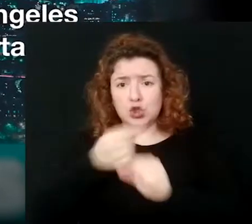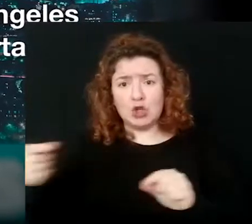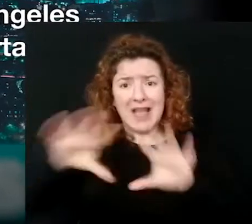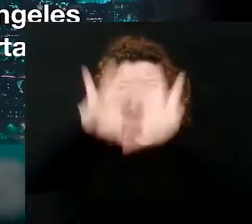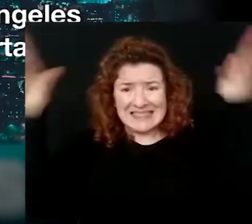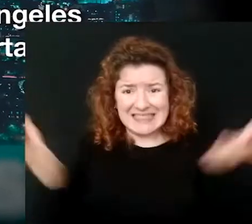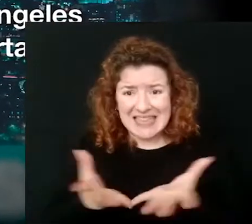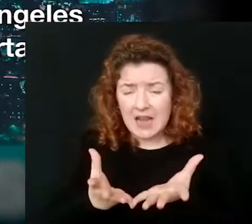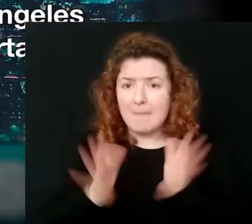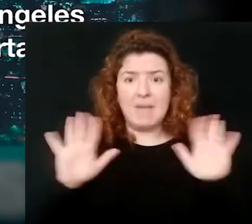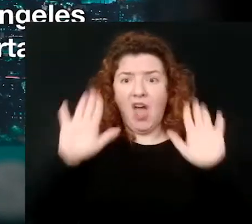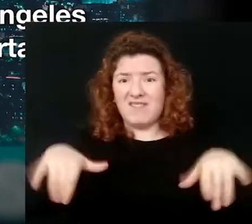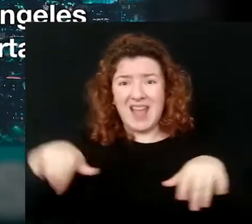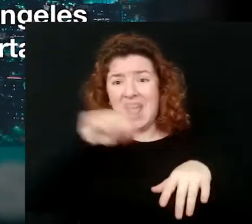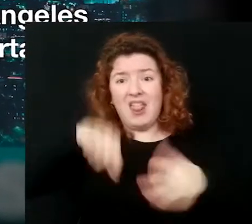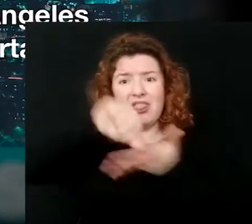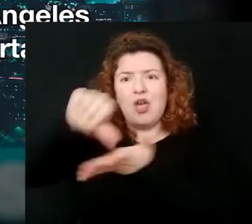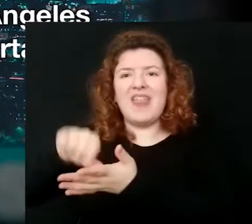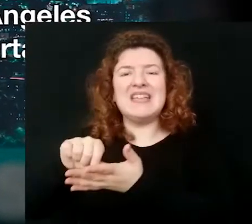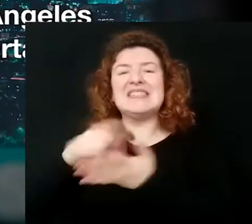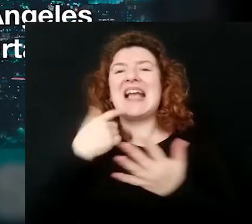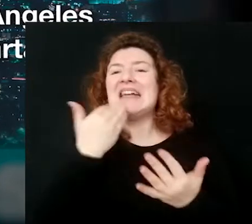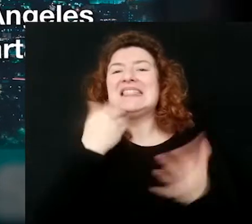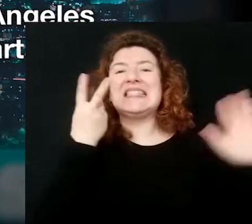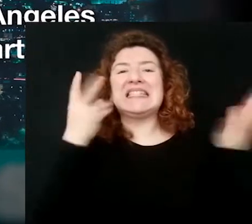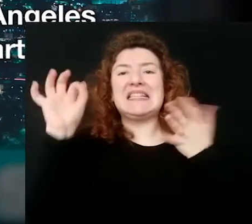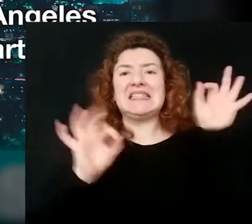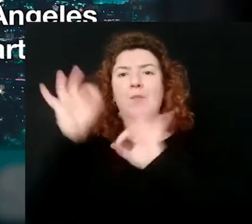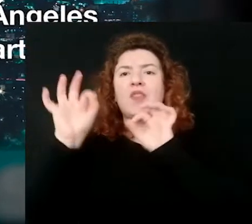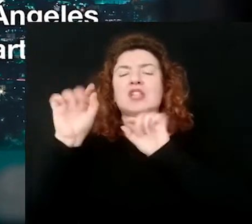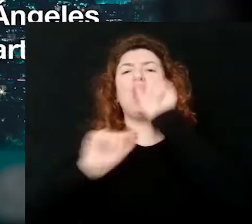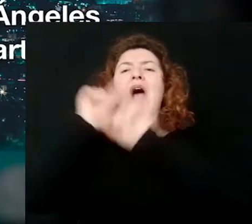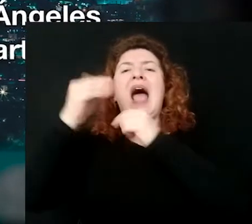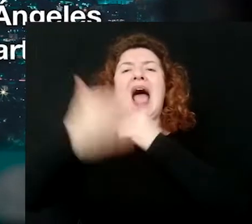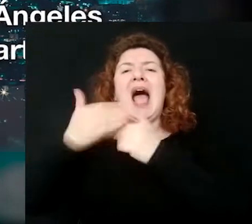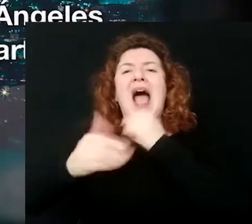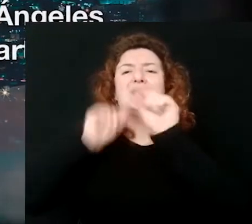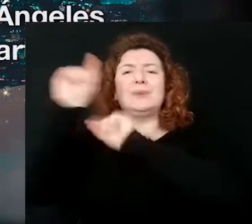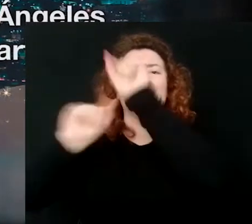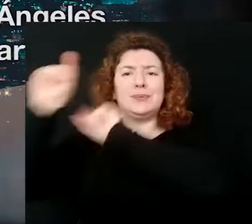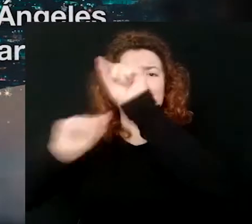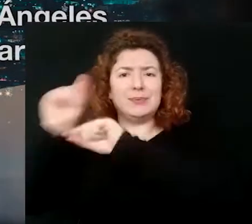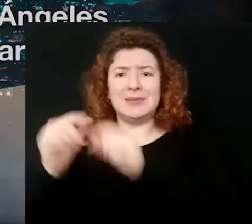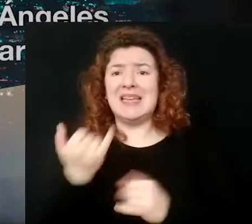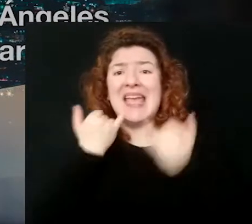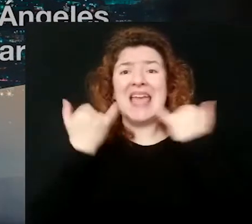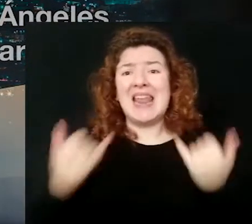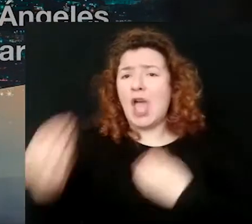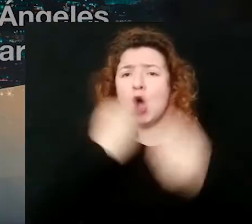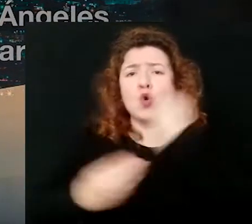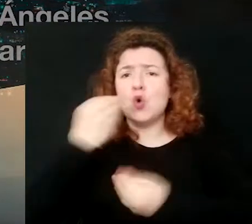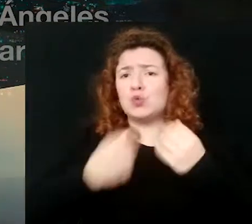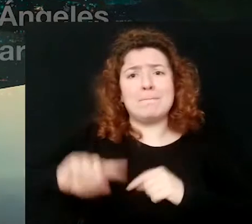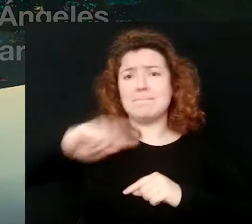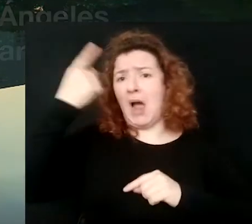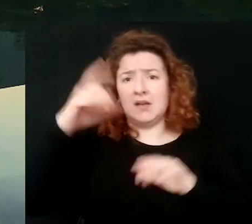y, sin embargo, generan el 70% de los gases contaminantes y consumen el 80% de toda la